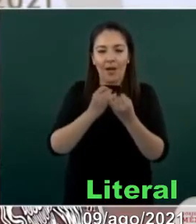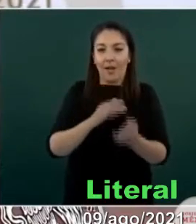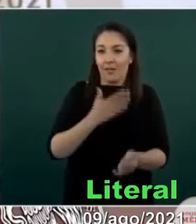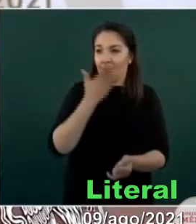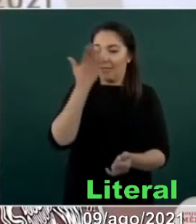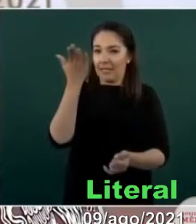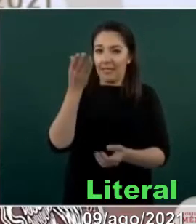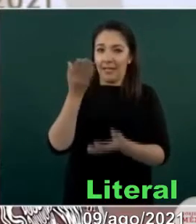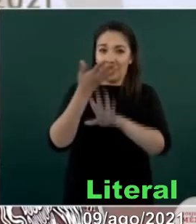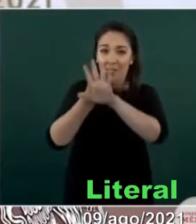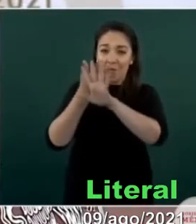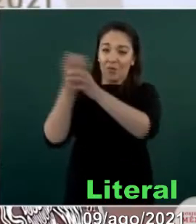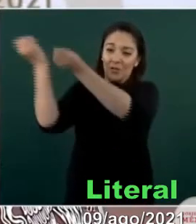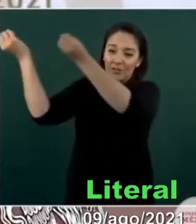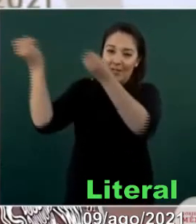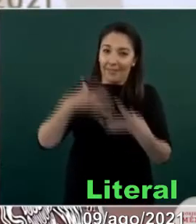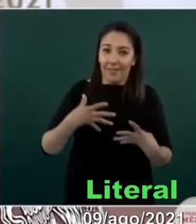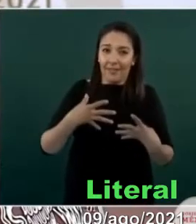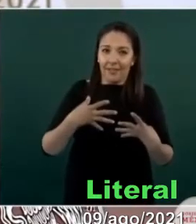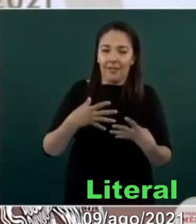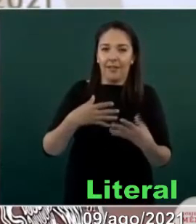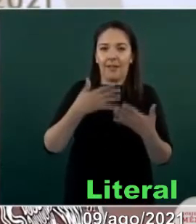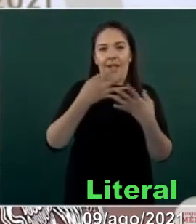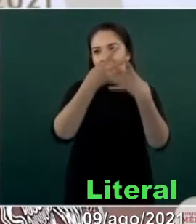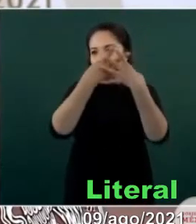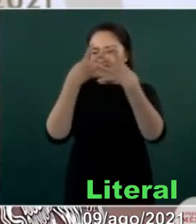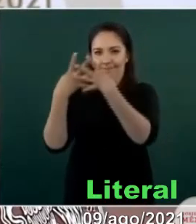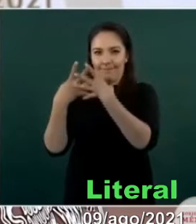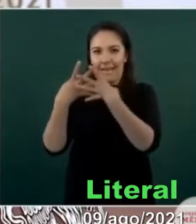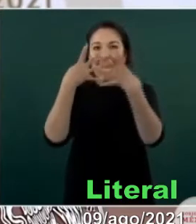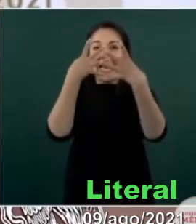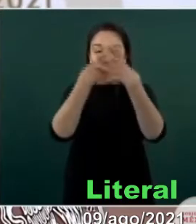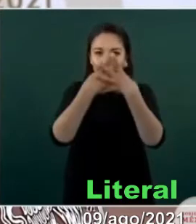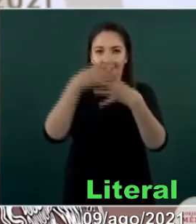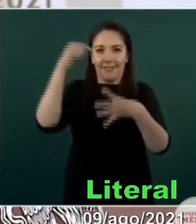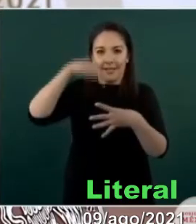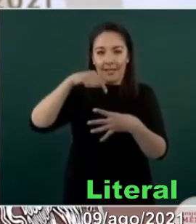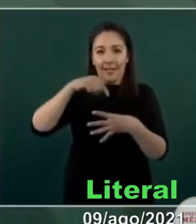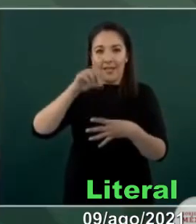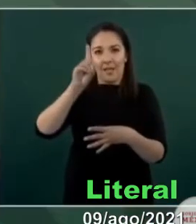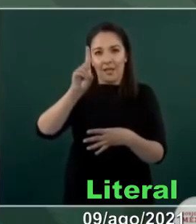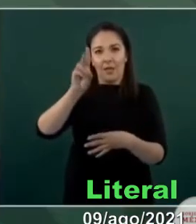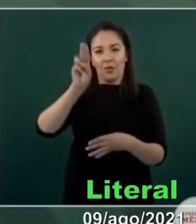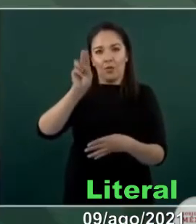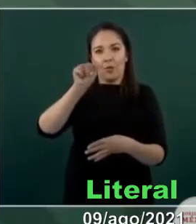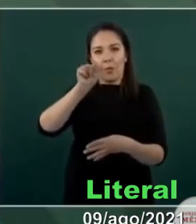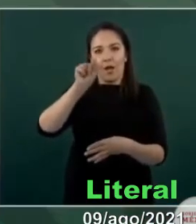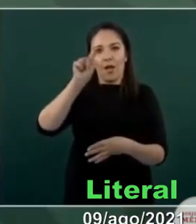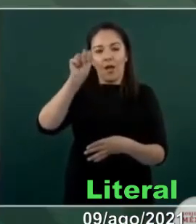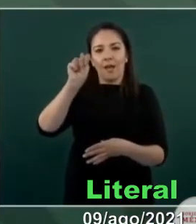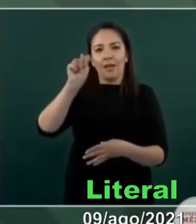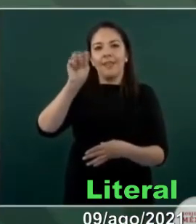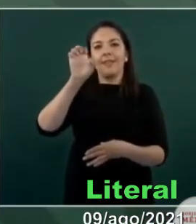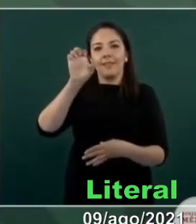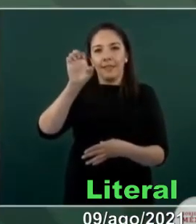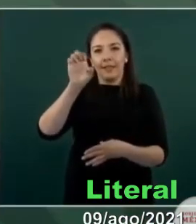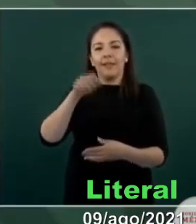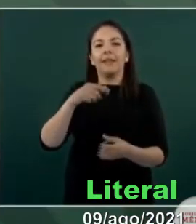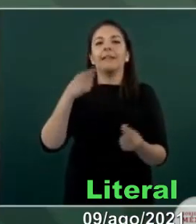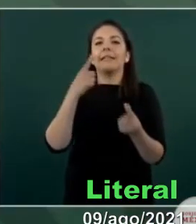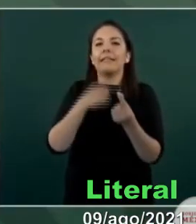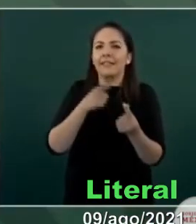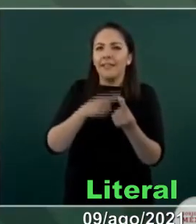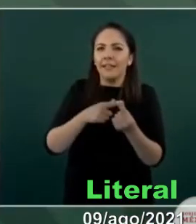Hasta de manera, se piensa, deliberada, de parte de las autoridades,